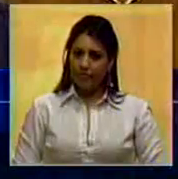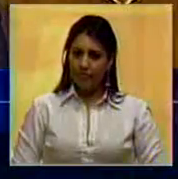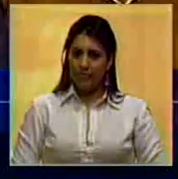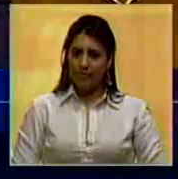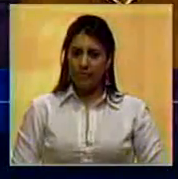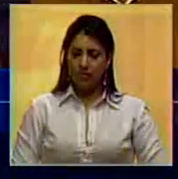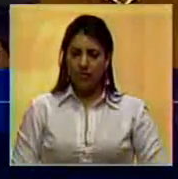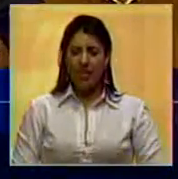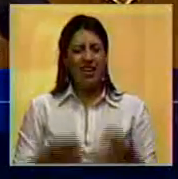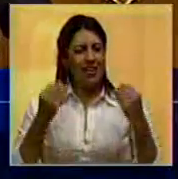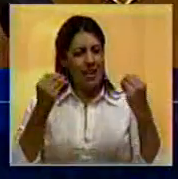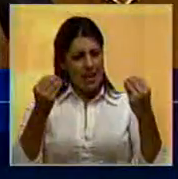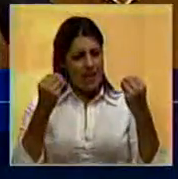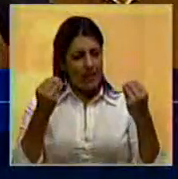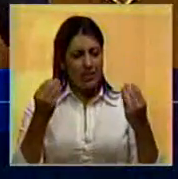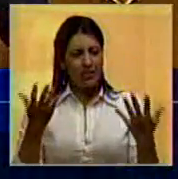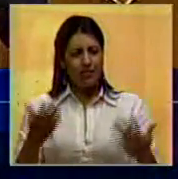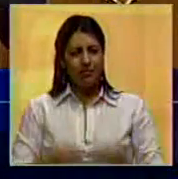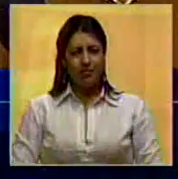que hacer